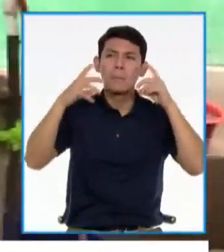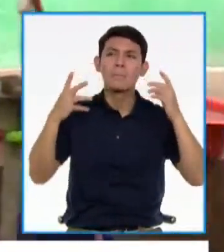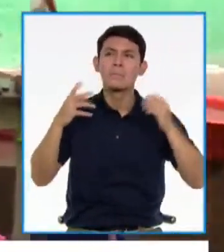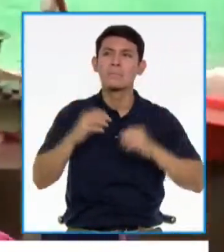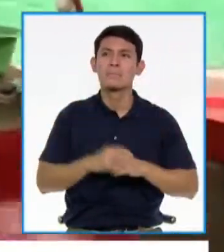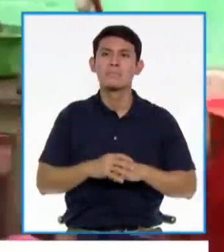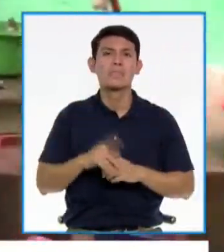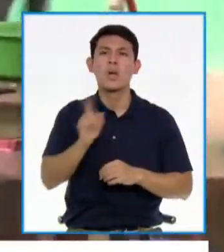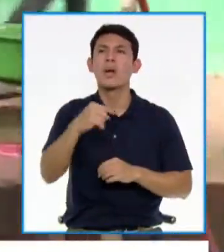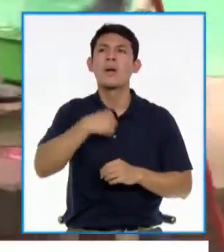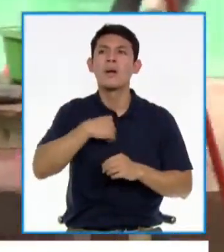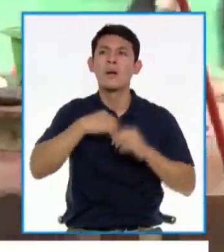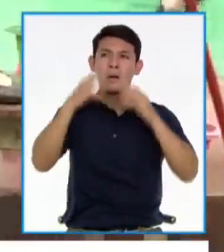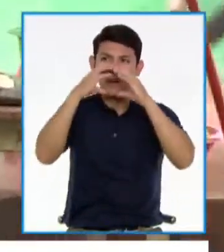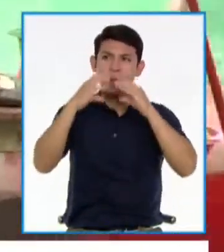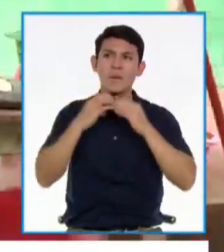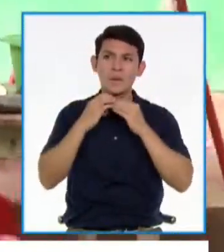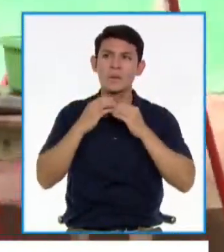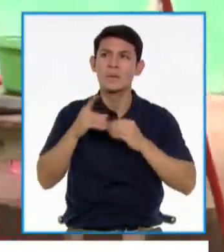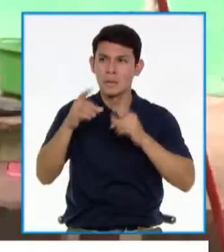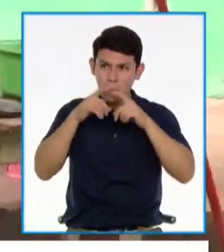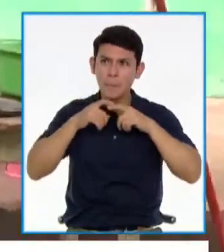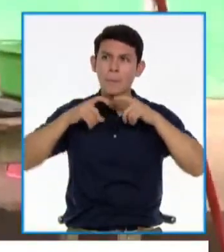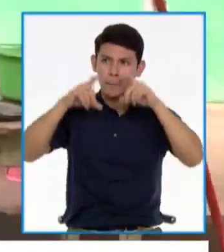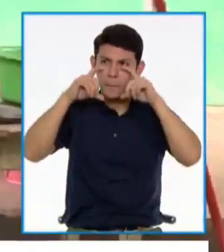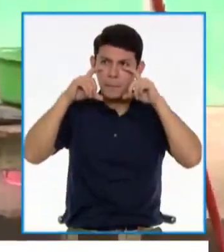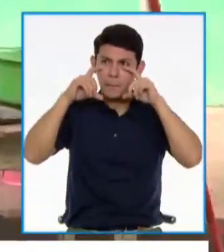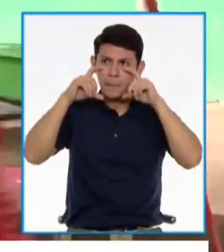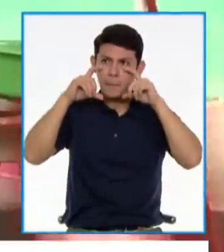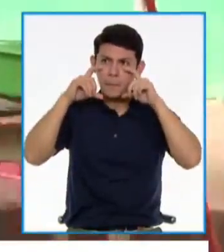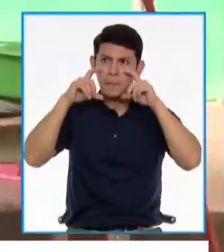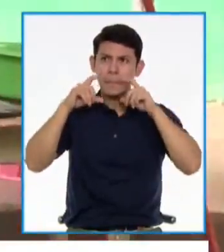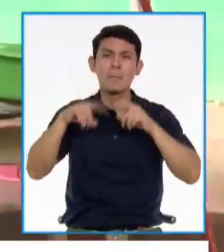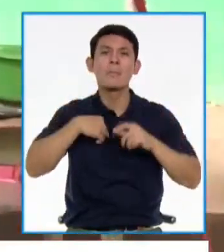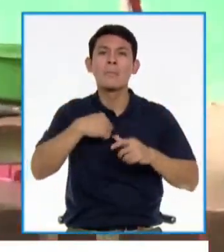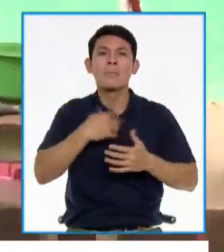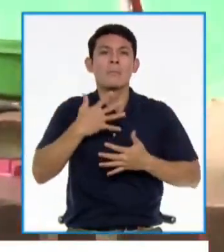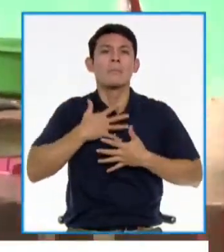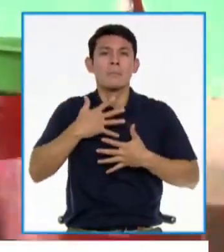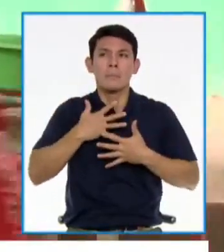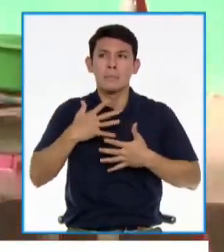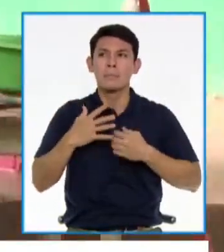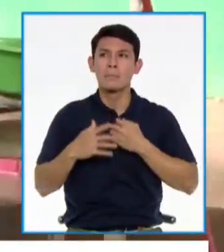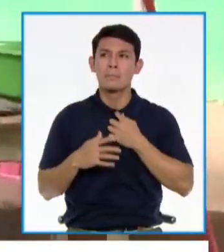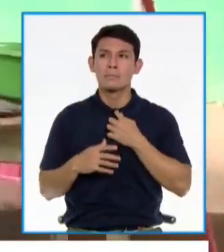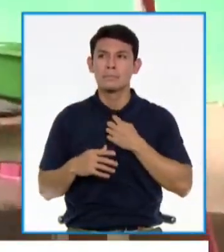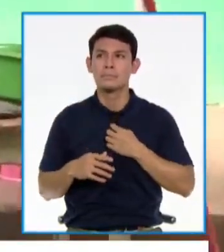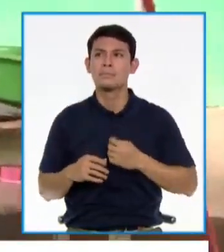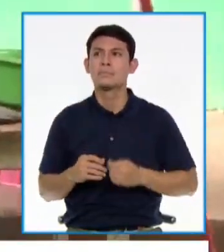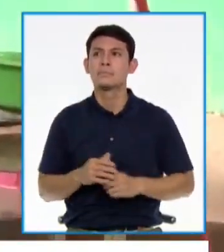¿Por yo lo bajo porque porque no puedo respirar. No, me está diciendo por qué le bajo, porque yo no puedo respirar. No,